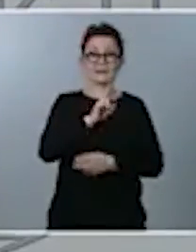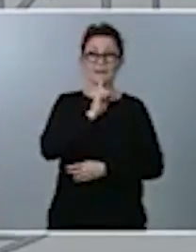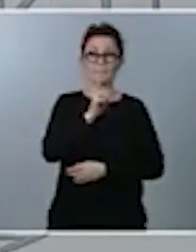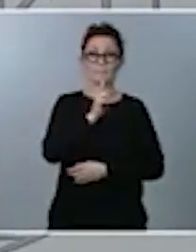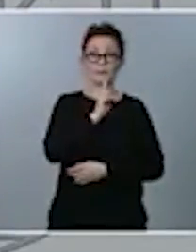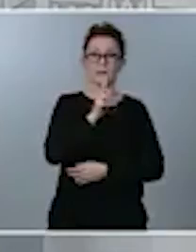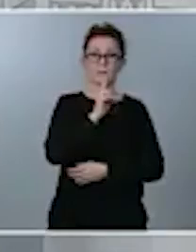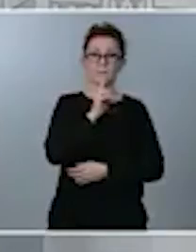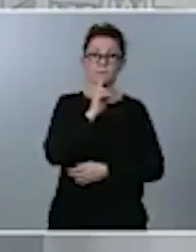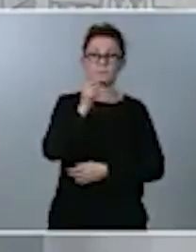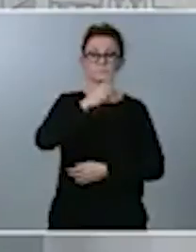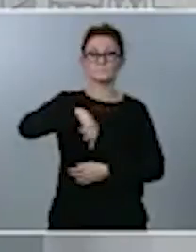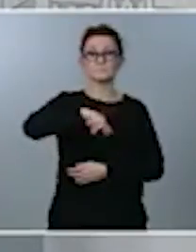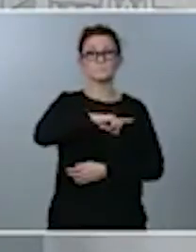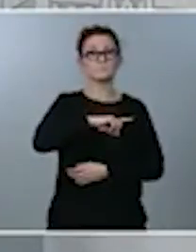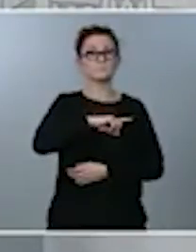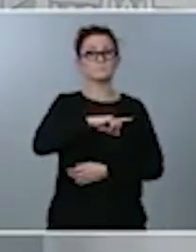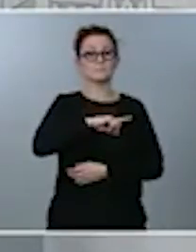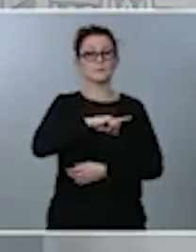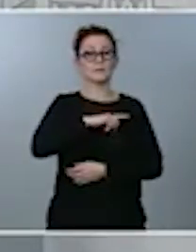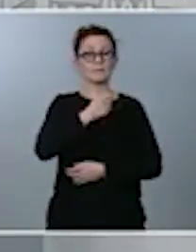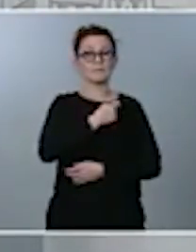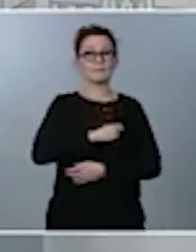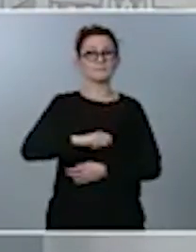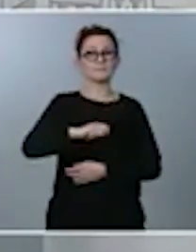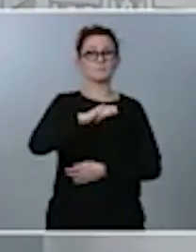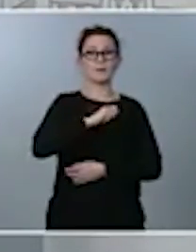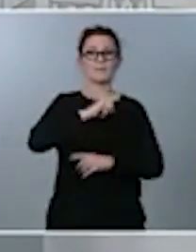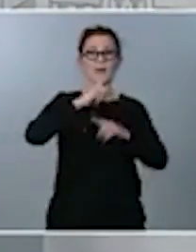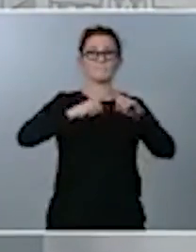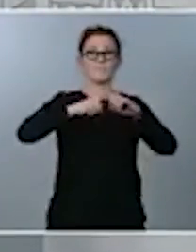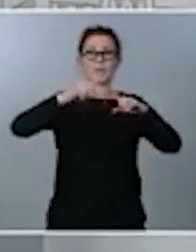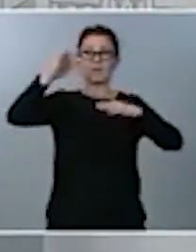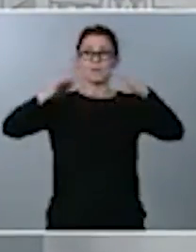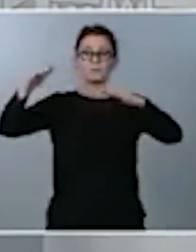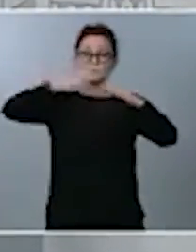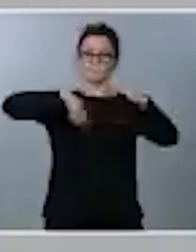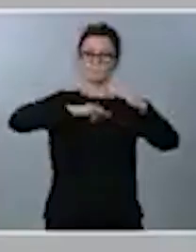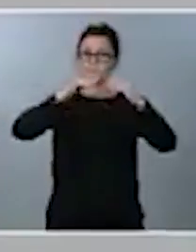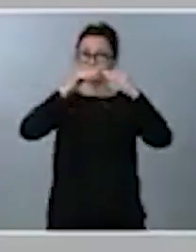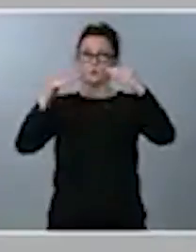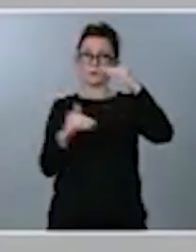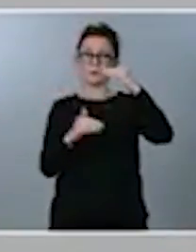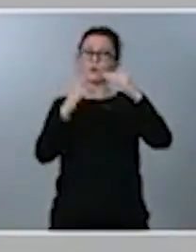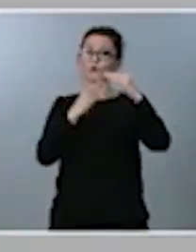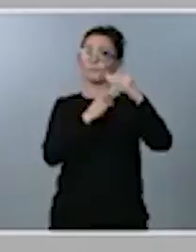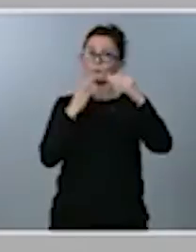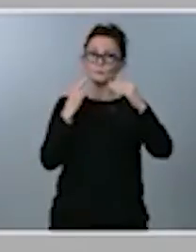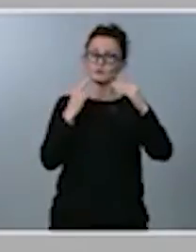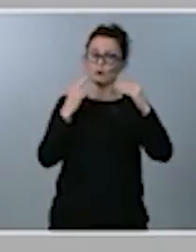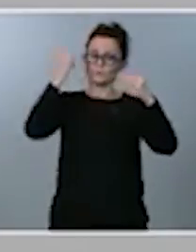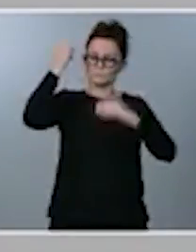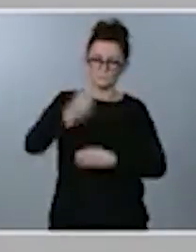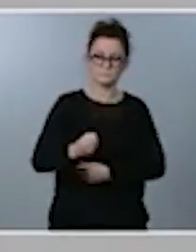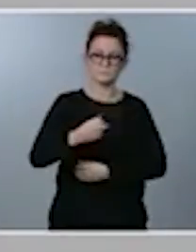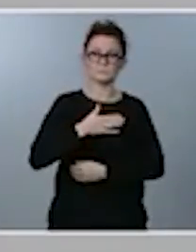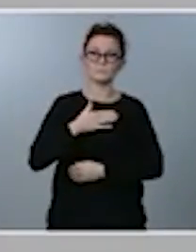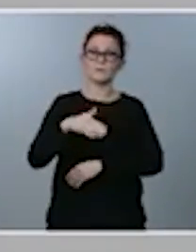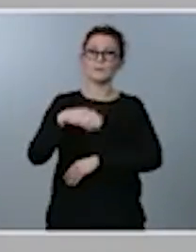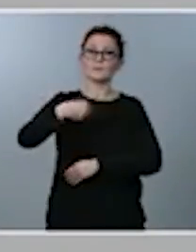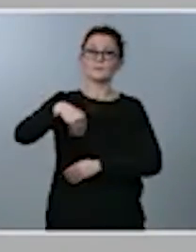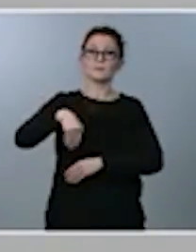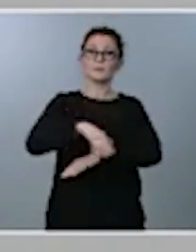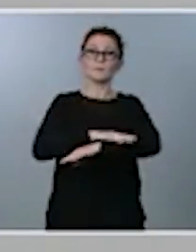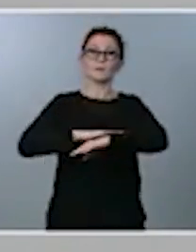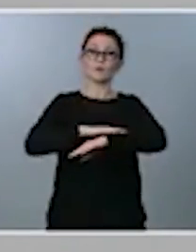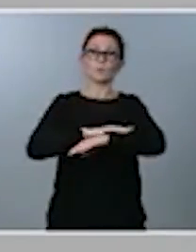nuestro país se sitúa por debajo de la media de nuestro entorno. Un compromiso firme del presidente del Gobierno en relación con la